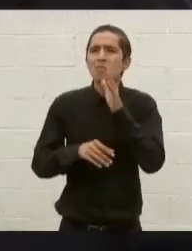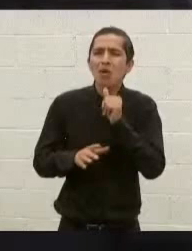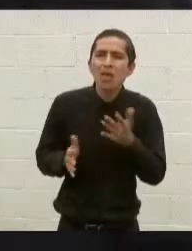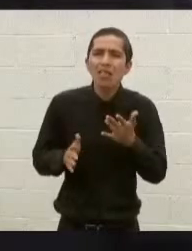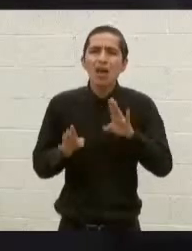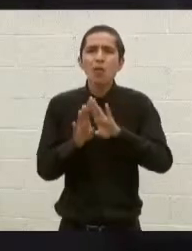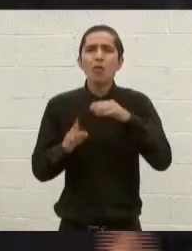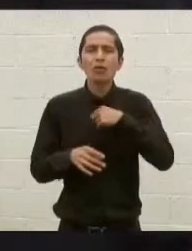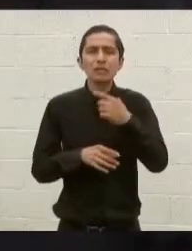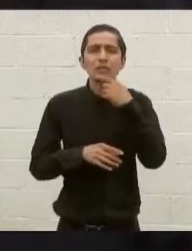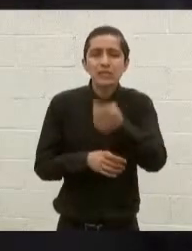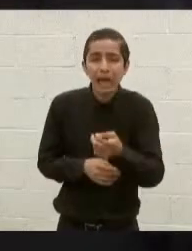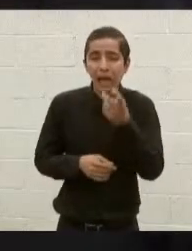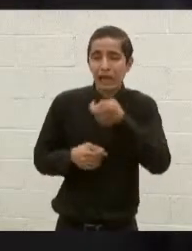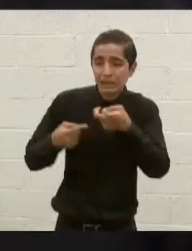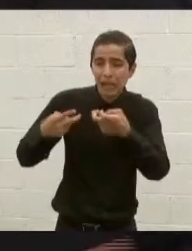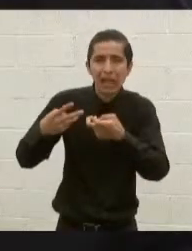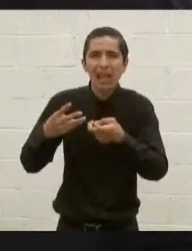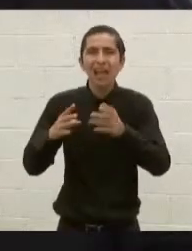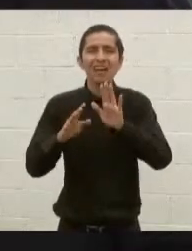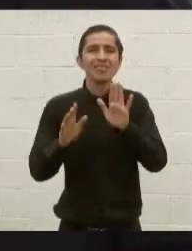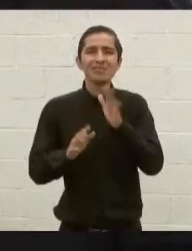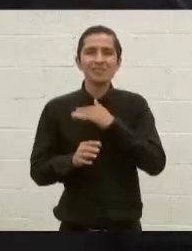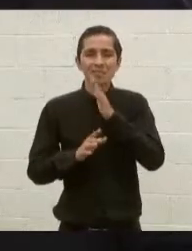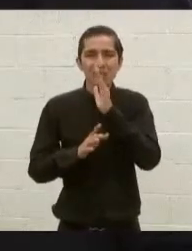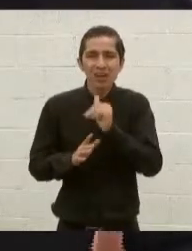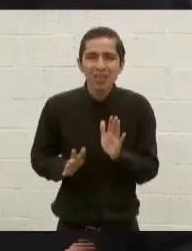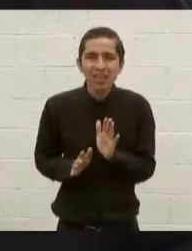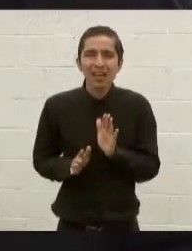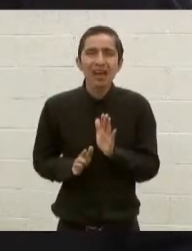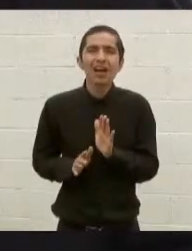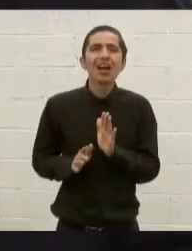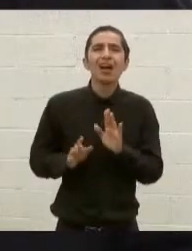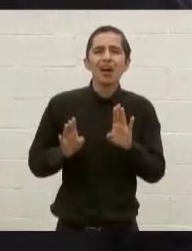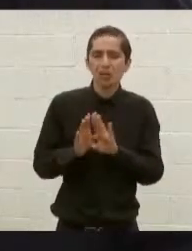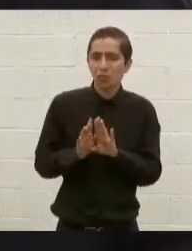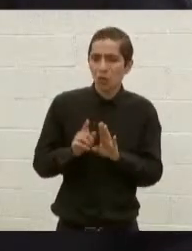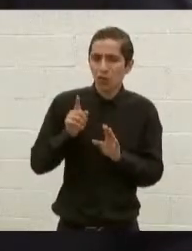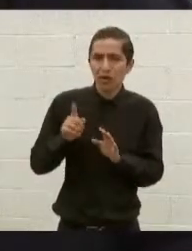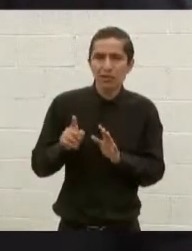comprometer ninguna, puesto que estamos en el prólogo de la investigación.